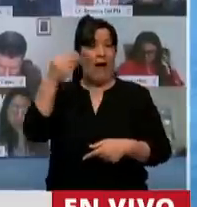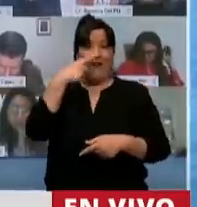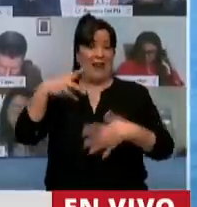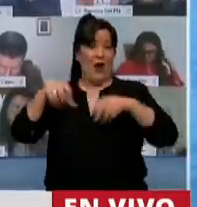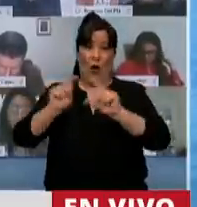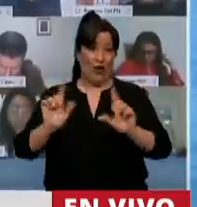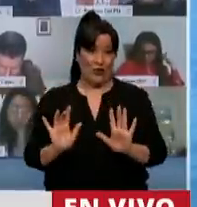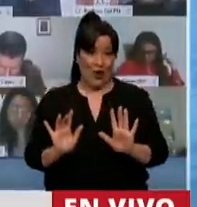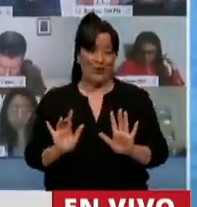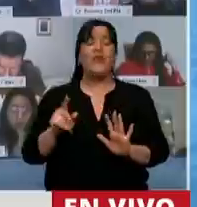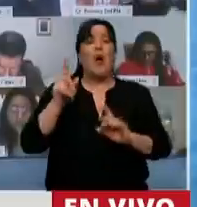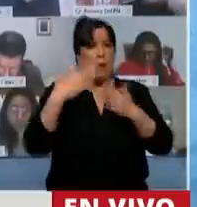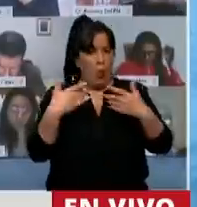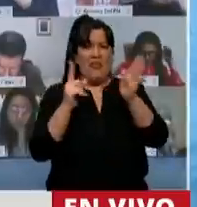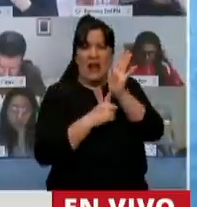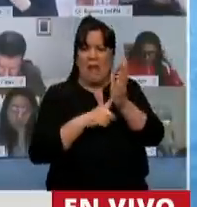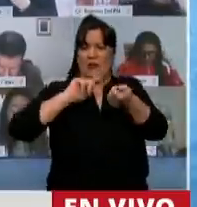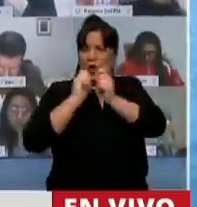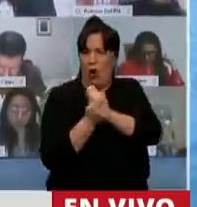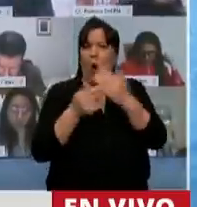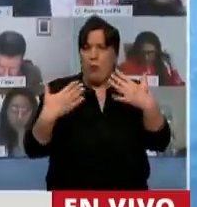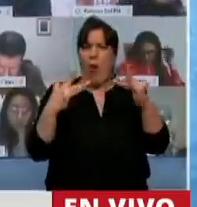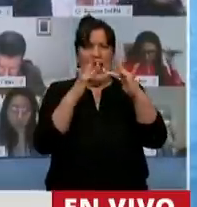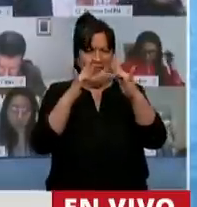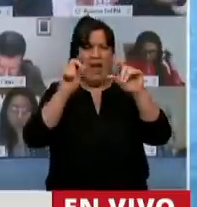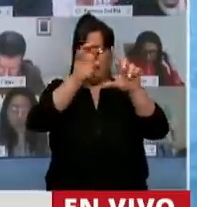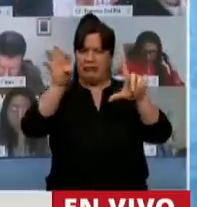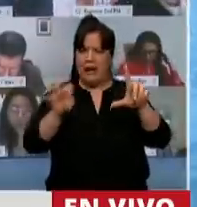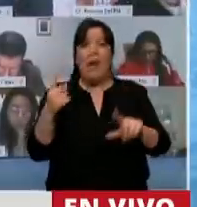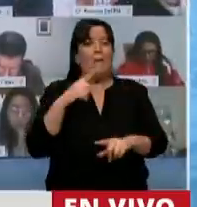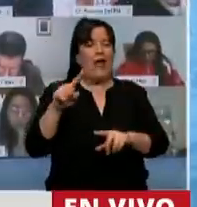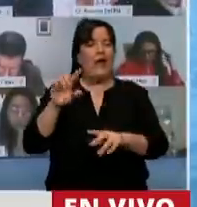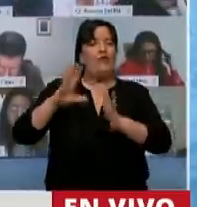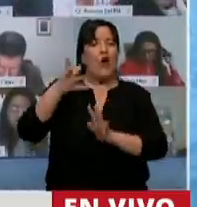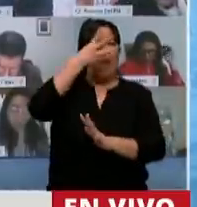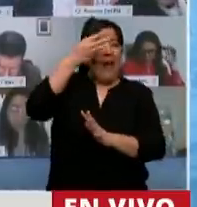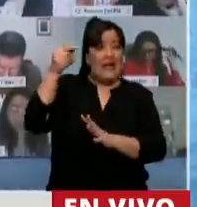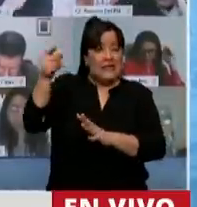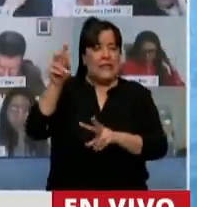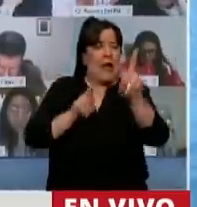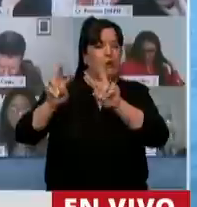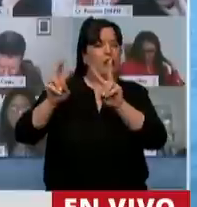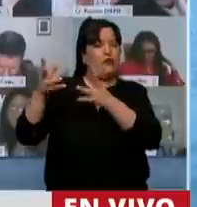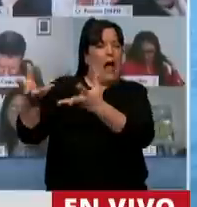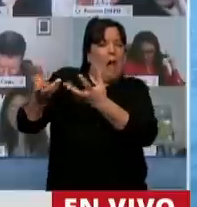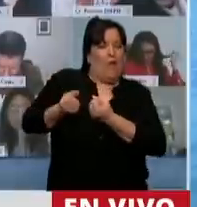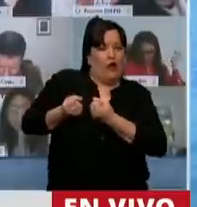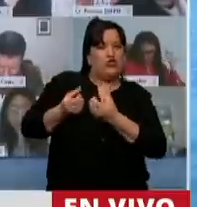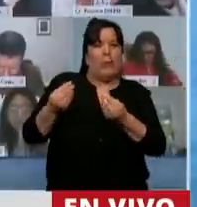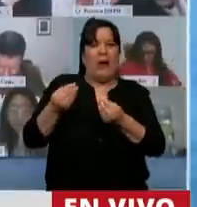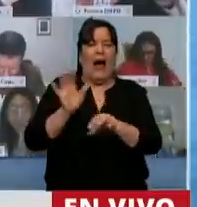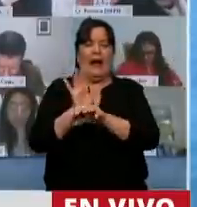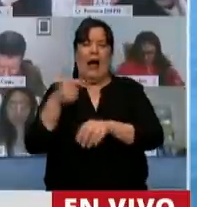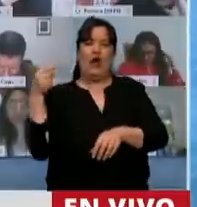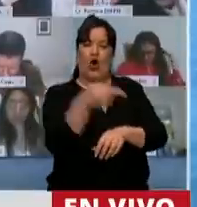reformar el reglamento y sesionar de vía remota, pero fue a buscar un aval para escupirnos a nosotros con